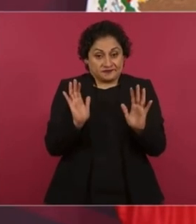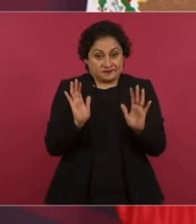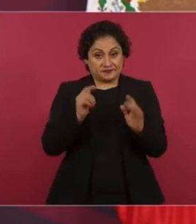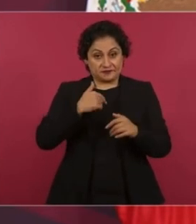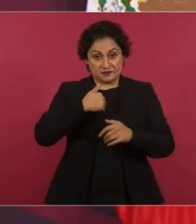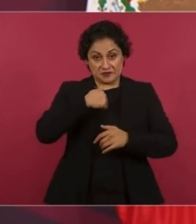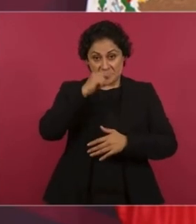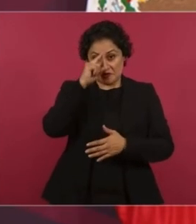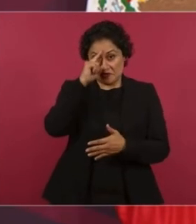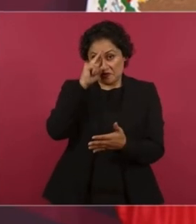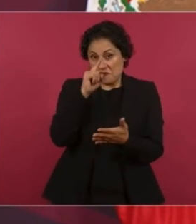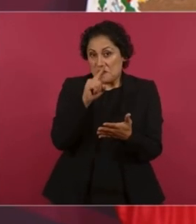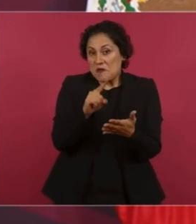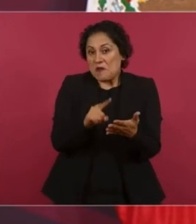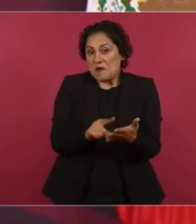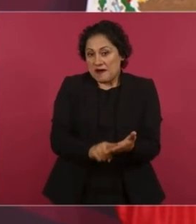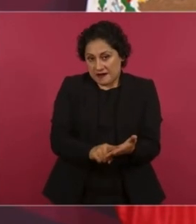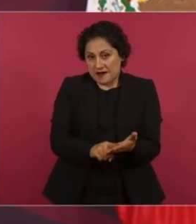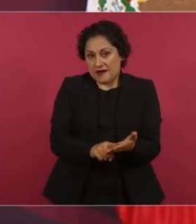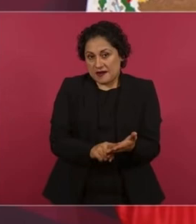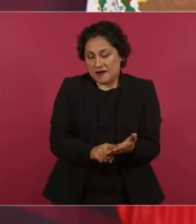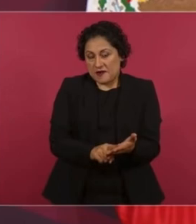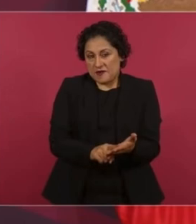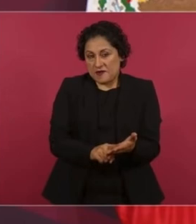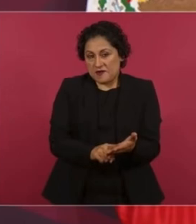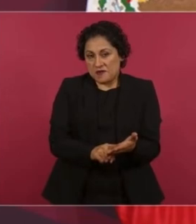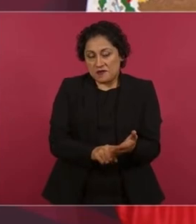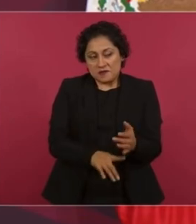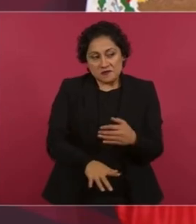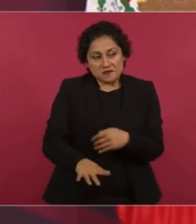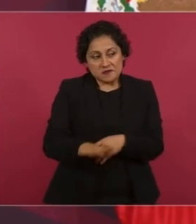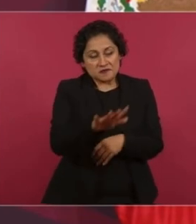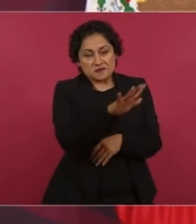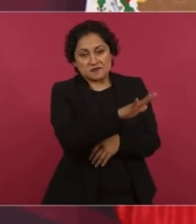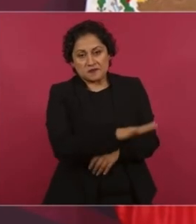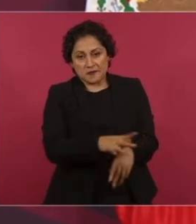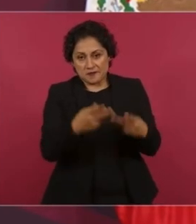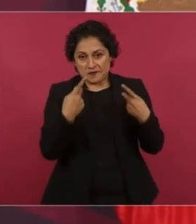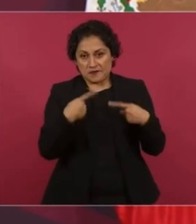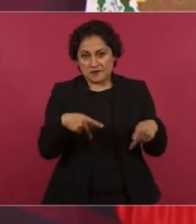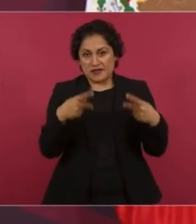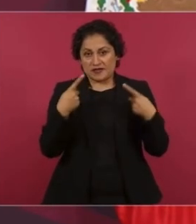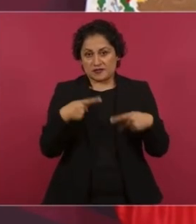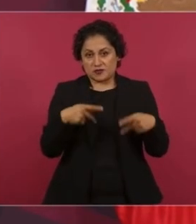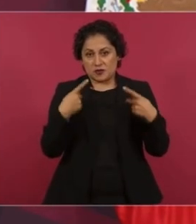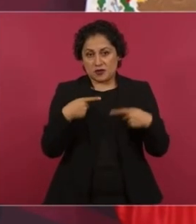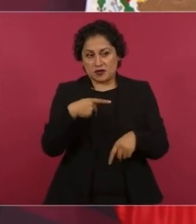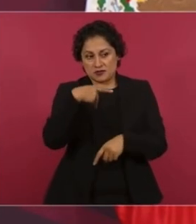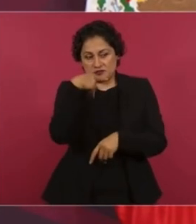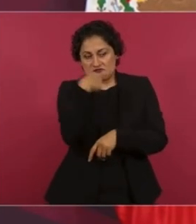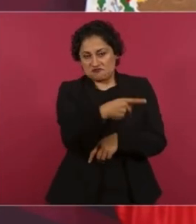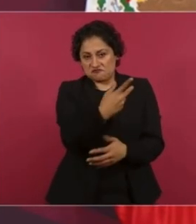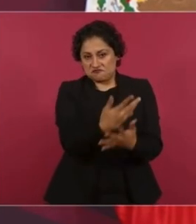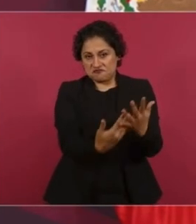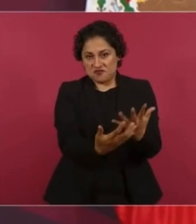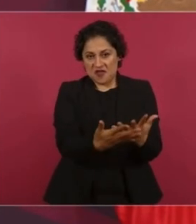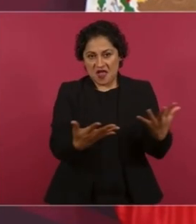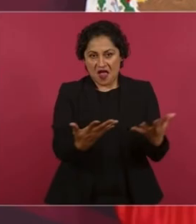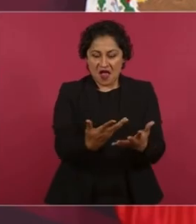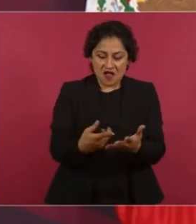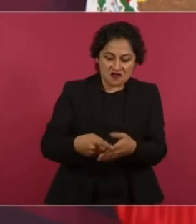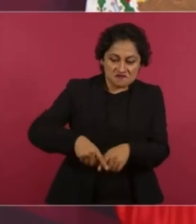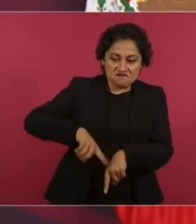va a llevar a cabo la reforma al Poder Judicial,